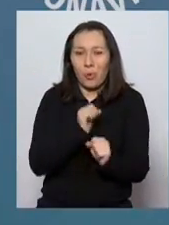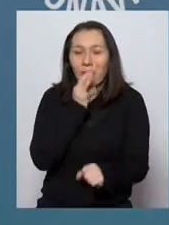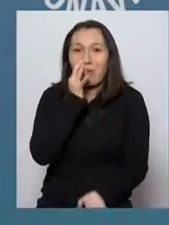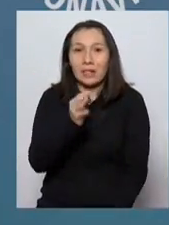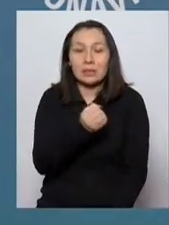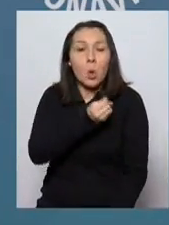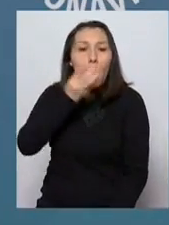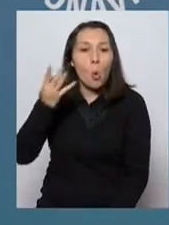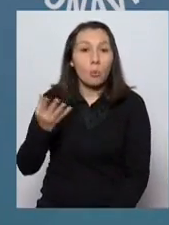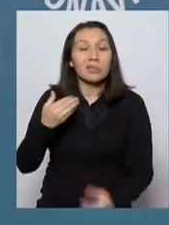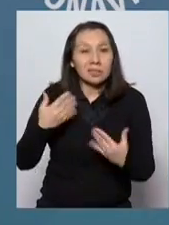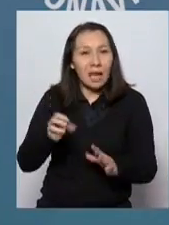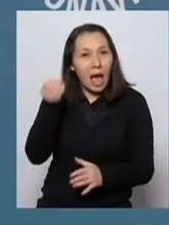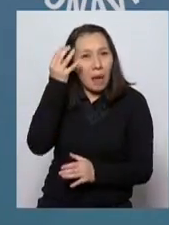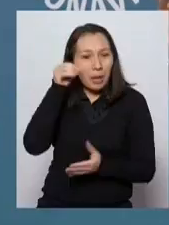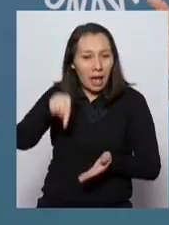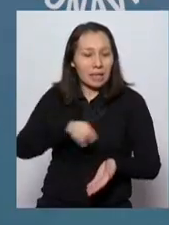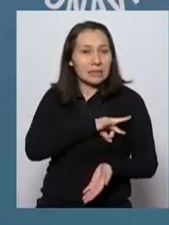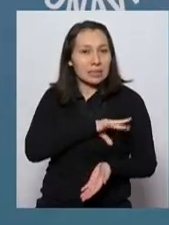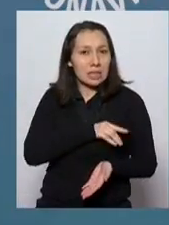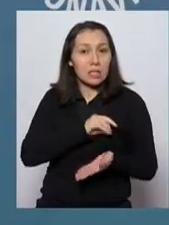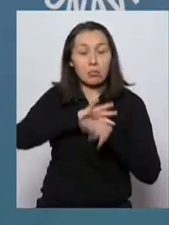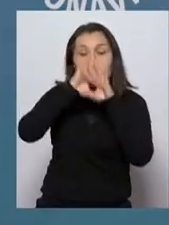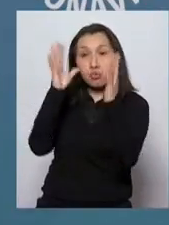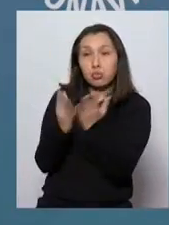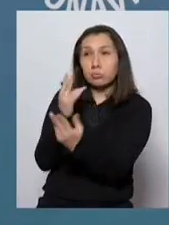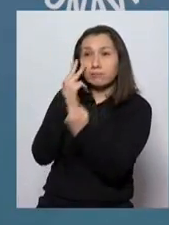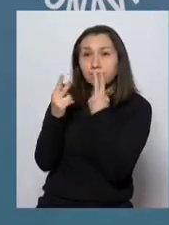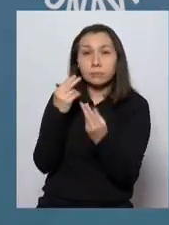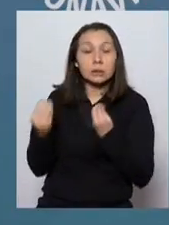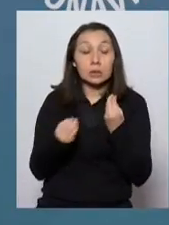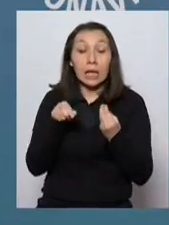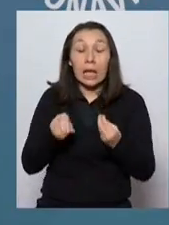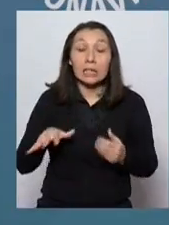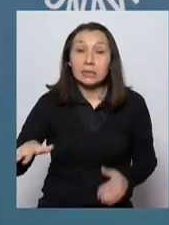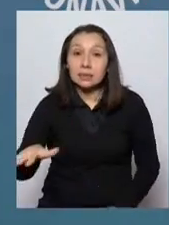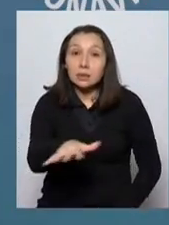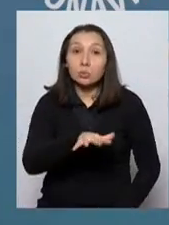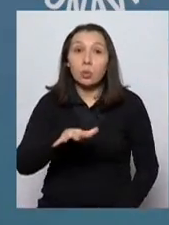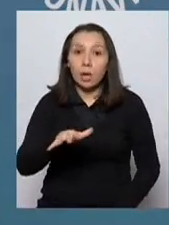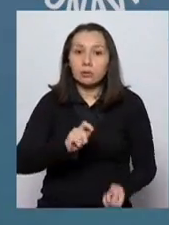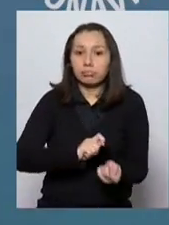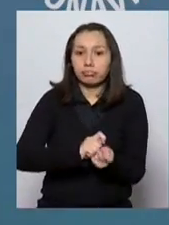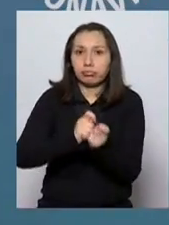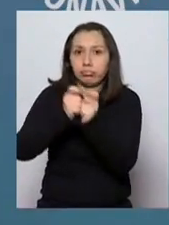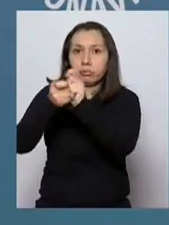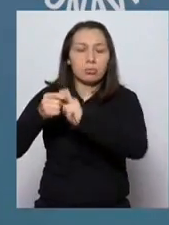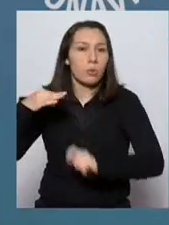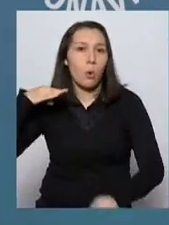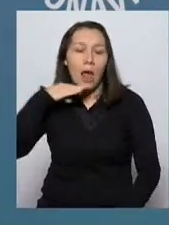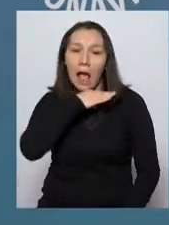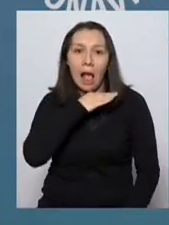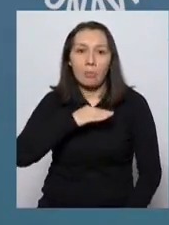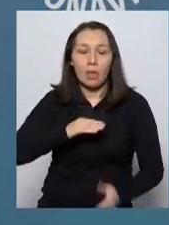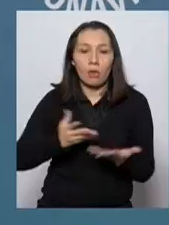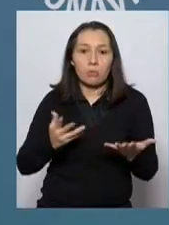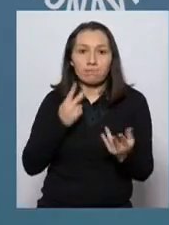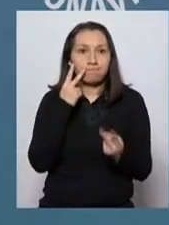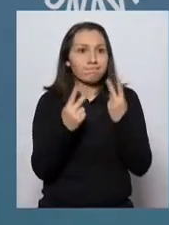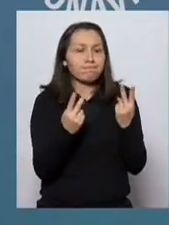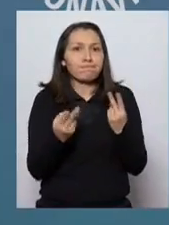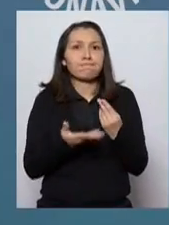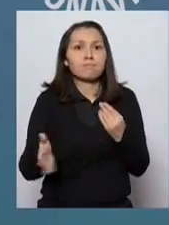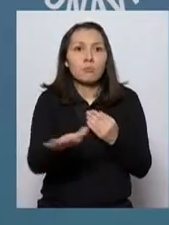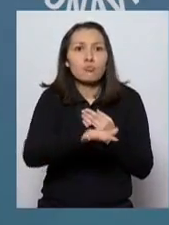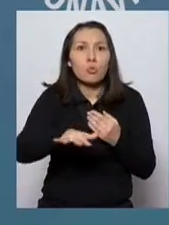que hemos aprendido, tanto en nuestro país como en el resto del mundo, es que esta es una situación que evoluciona muy rápido, cuyos escenarios y cuyos